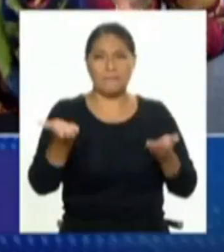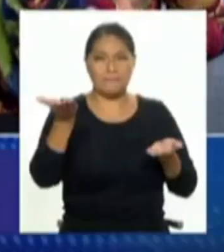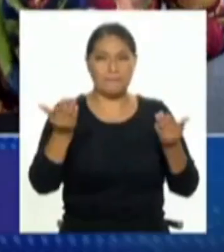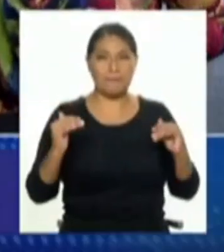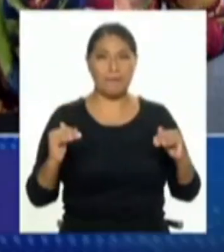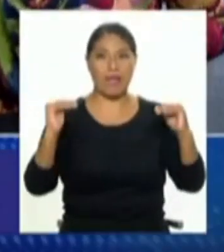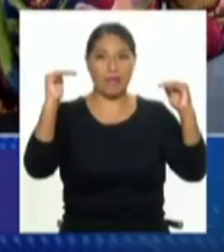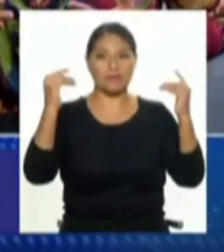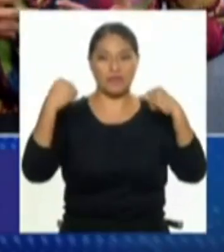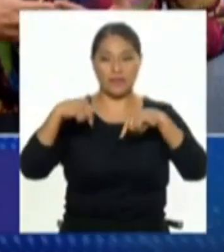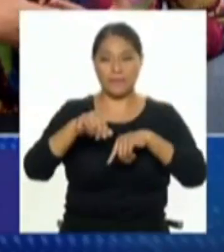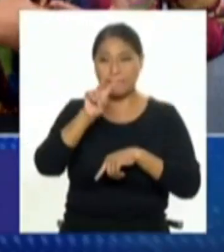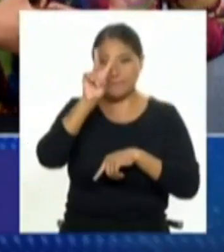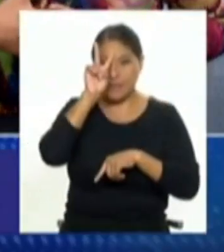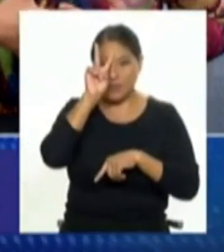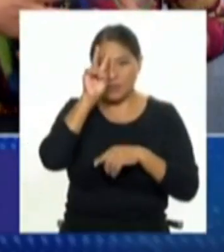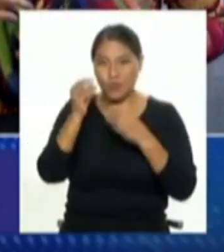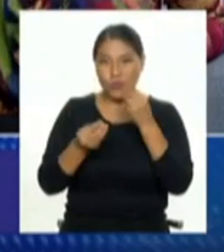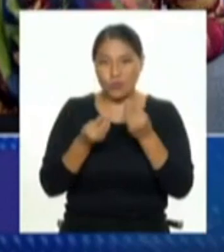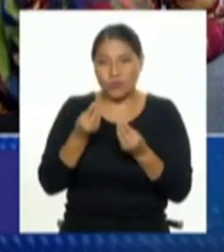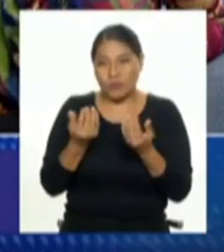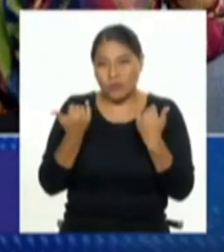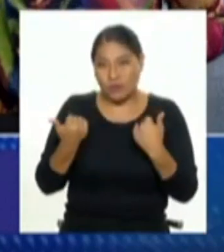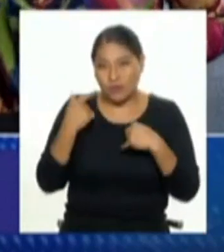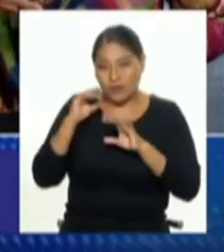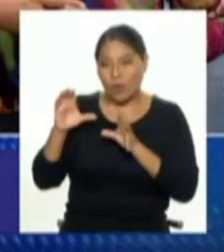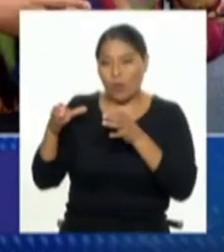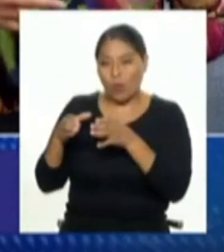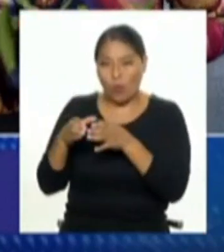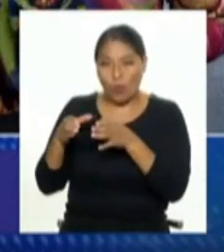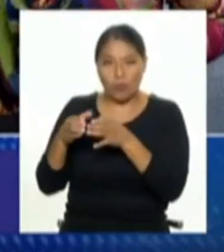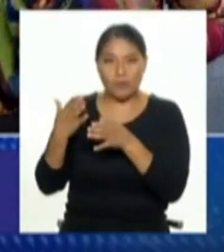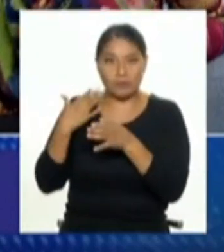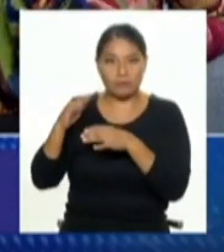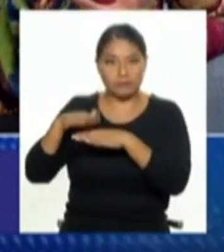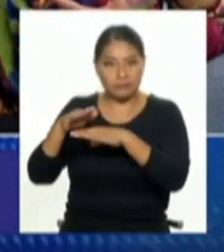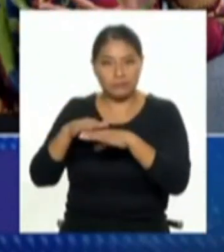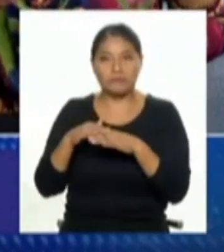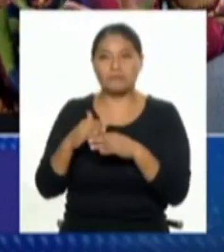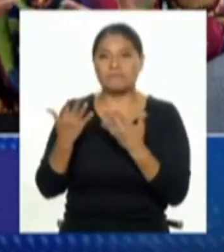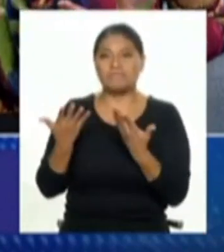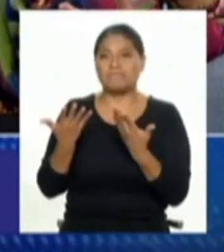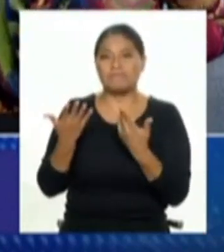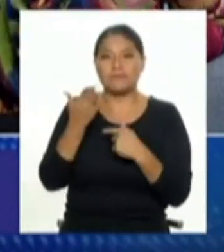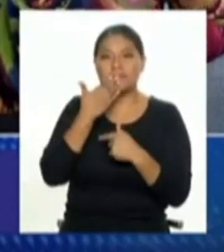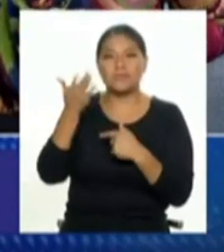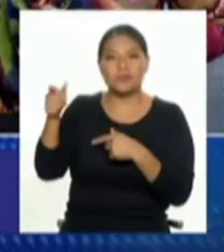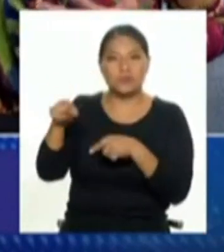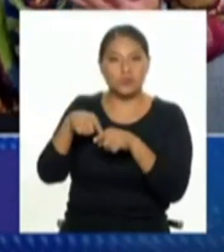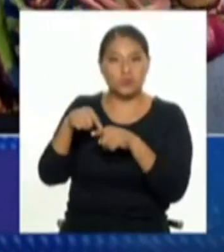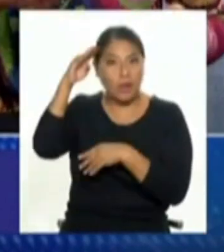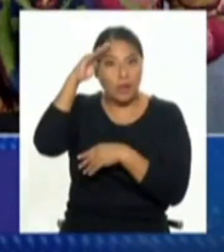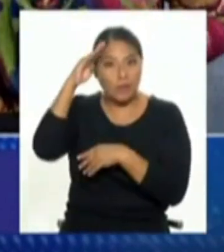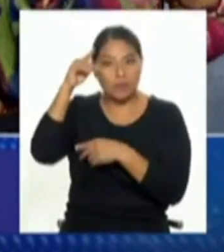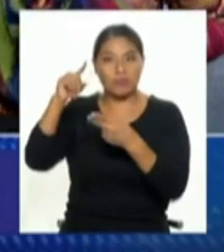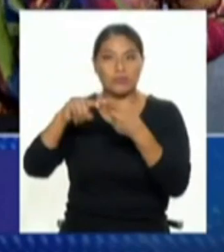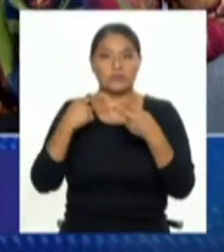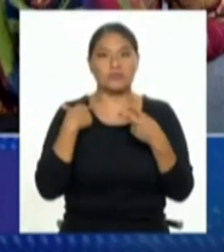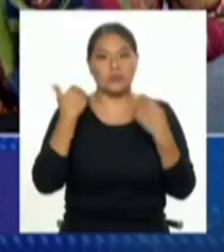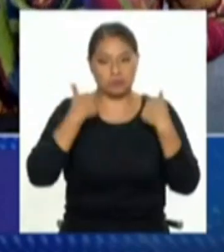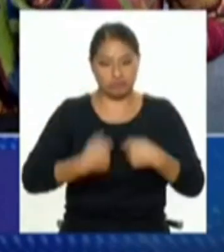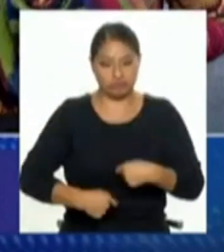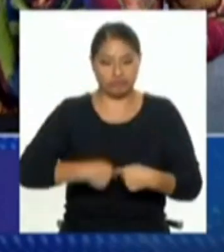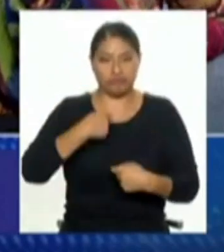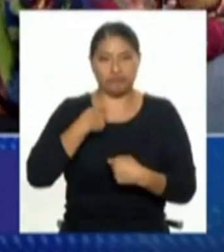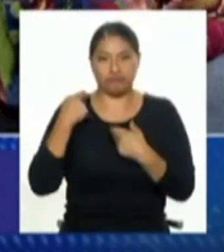esta sensación que eventualmente podría corregirse con organización con más presencia ahí tiene que ser compartida entre la policía el serenazgo en fin